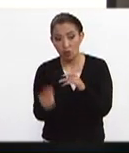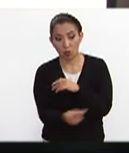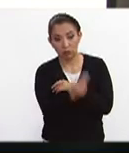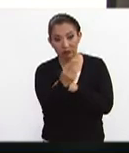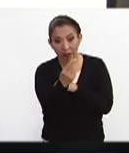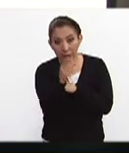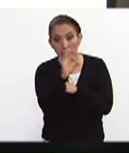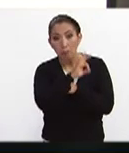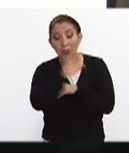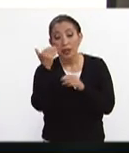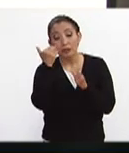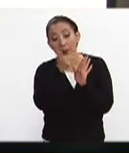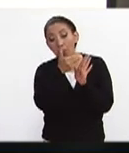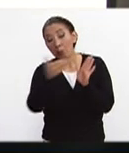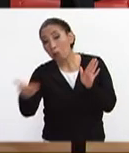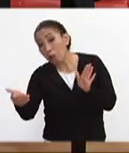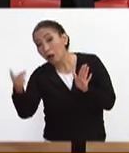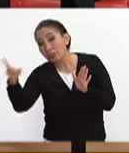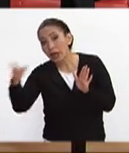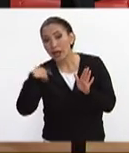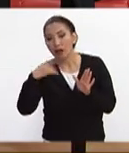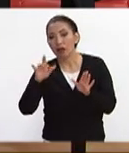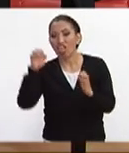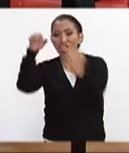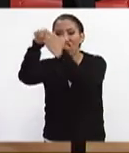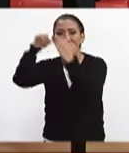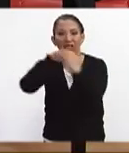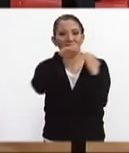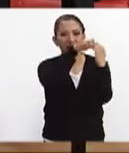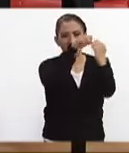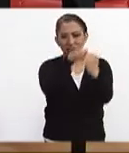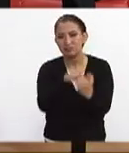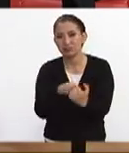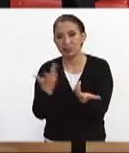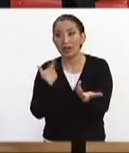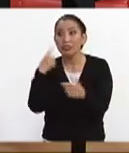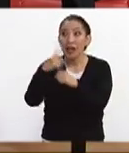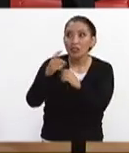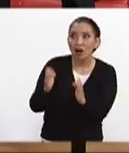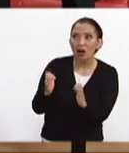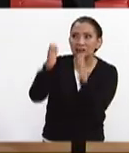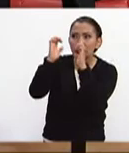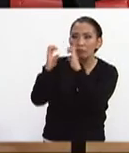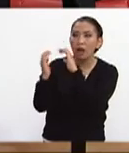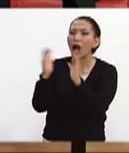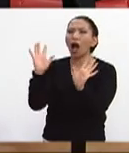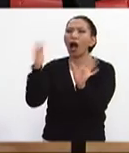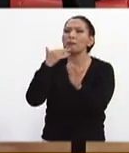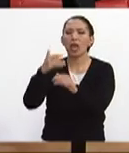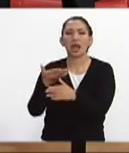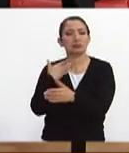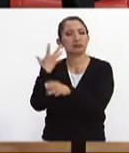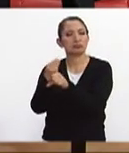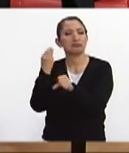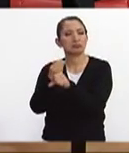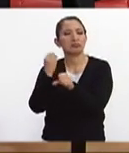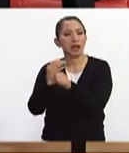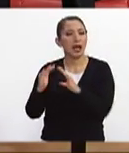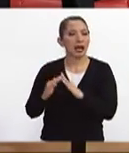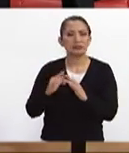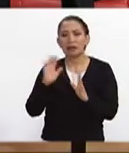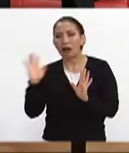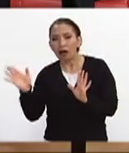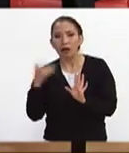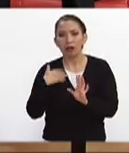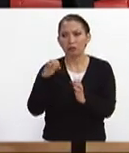ustedes porque puede venir una etapa por ejemplo de estafas de gente que tenga daños estructurales y les hagan creer que se puede recuperar la propiedad o